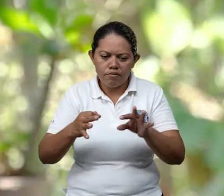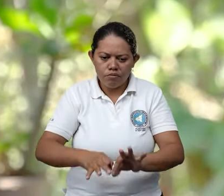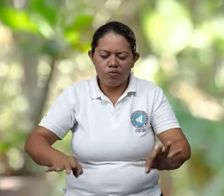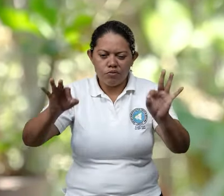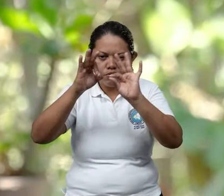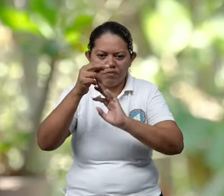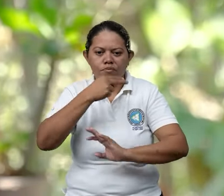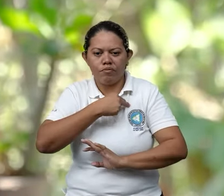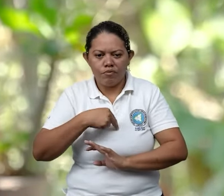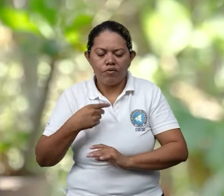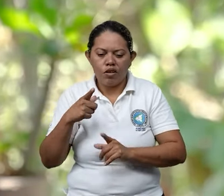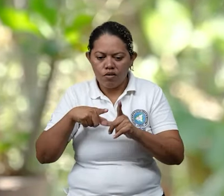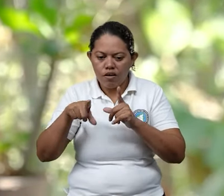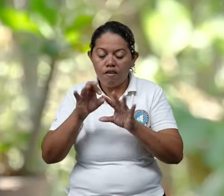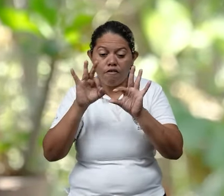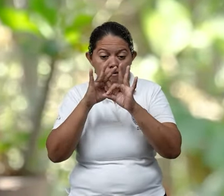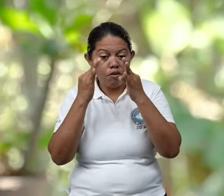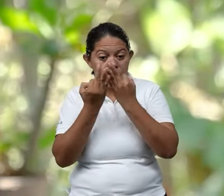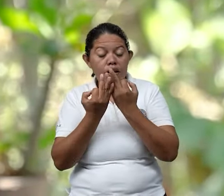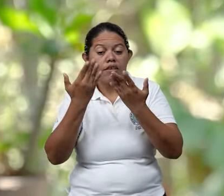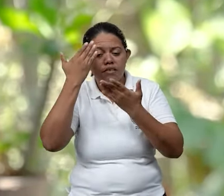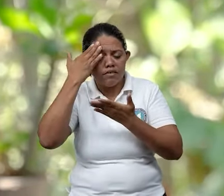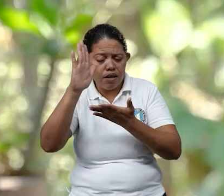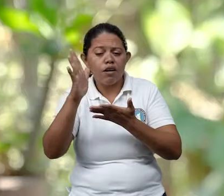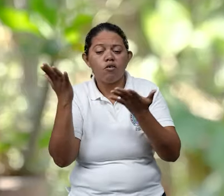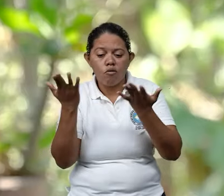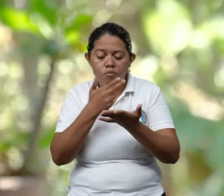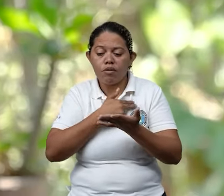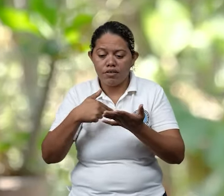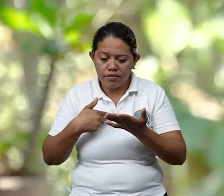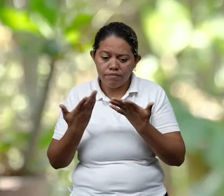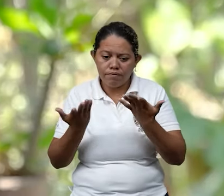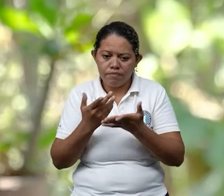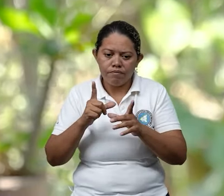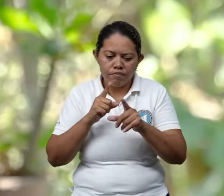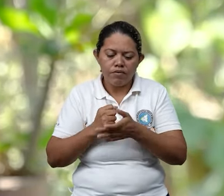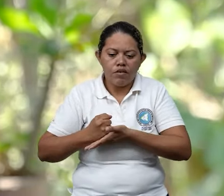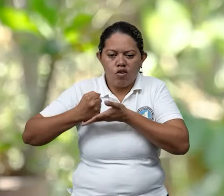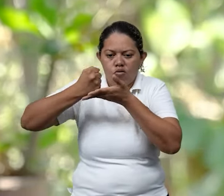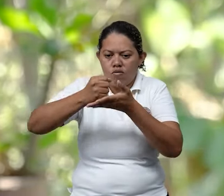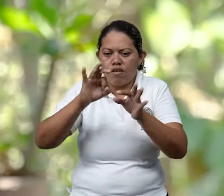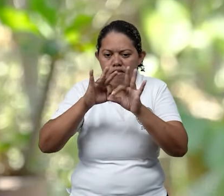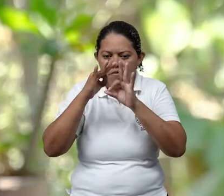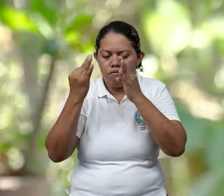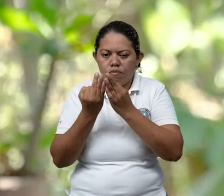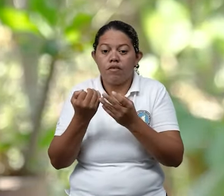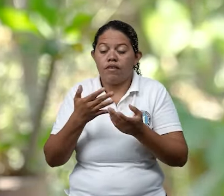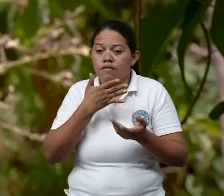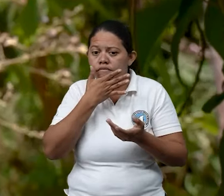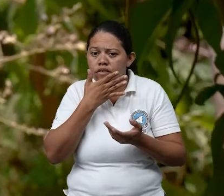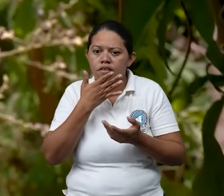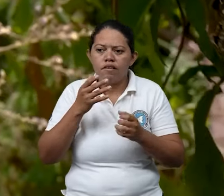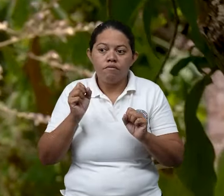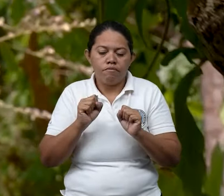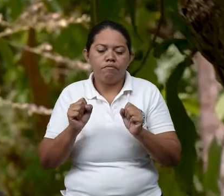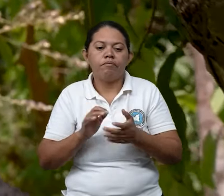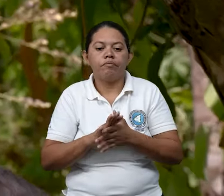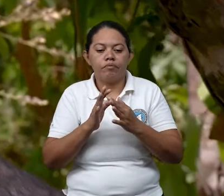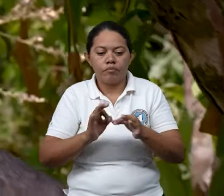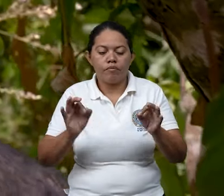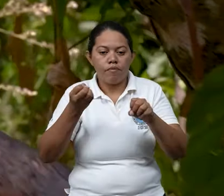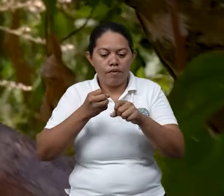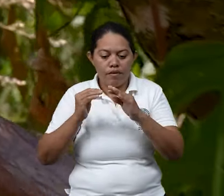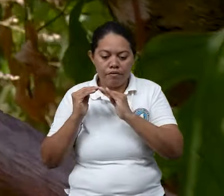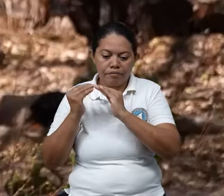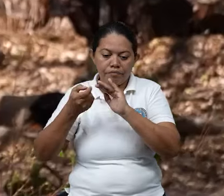permite a nosotros llegar a las familias para ayudarlas en ese momento crítico. Estas